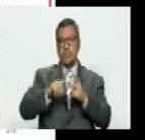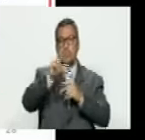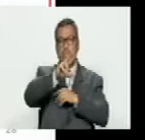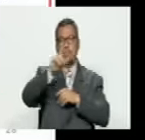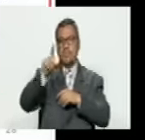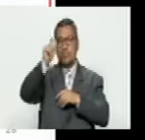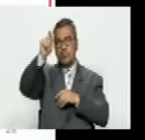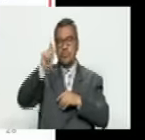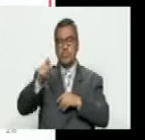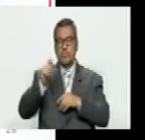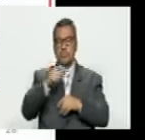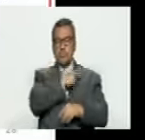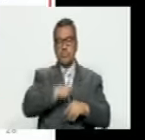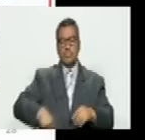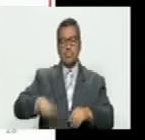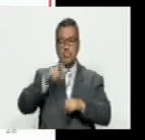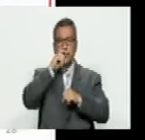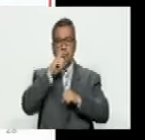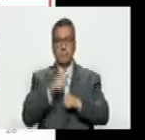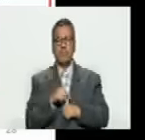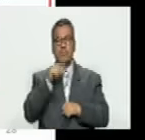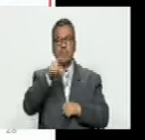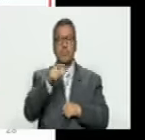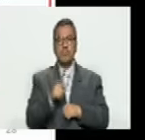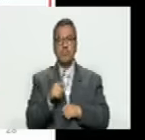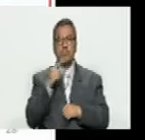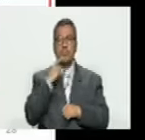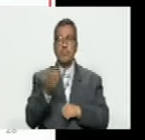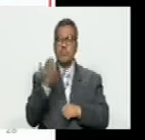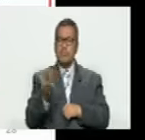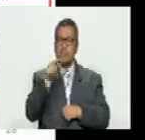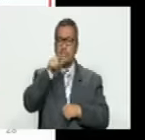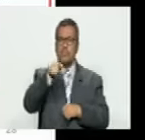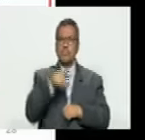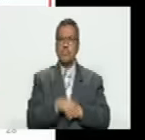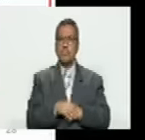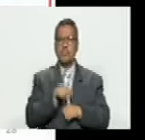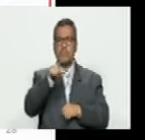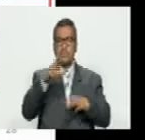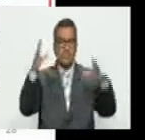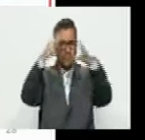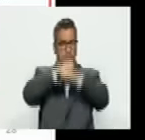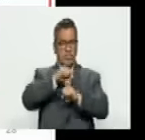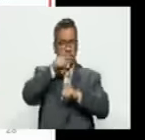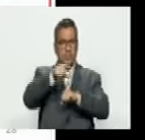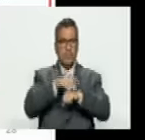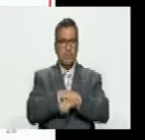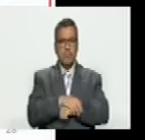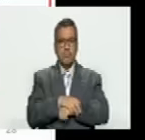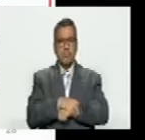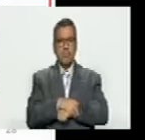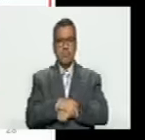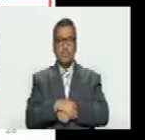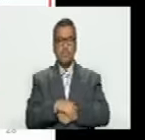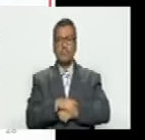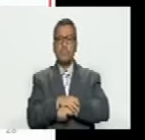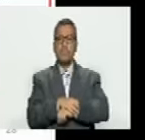% el presidente Maduro ahora lo que me importa de esto es que esa misma noche fue